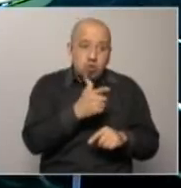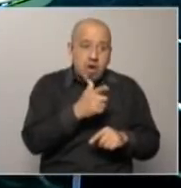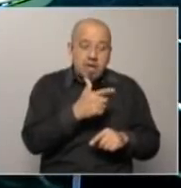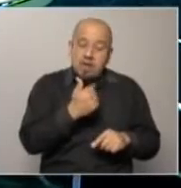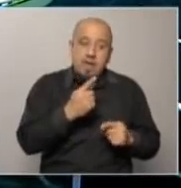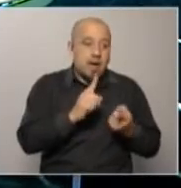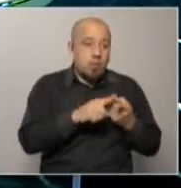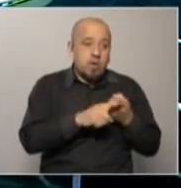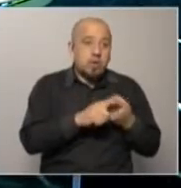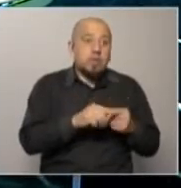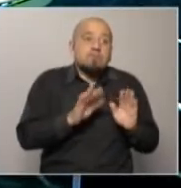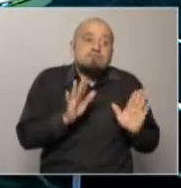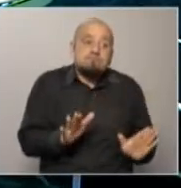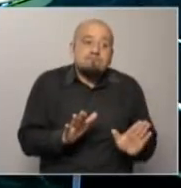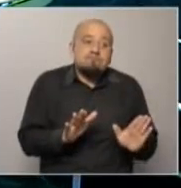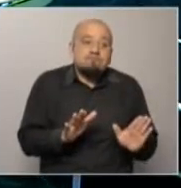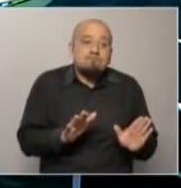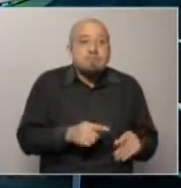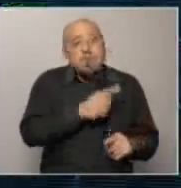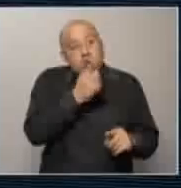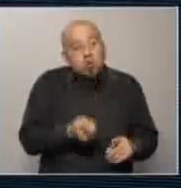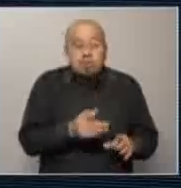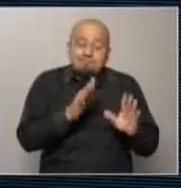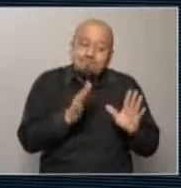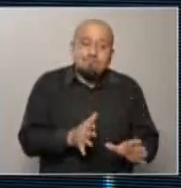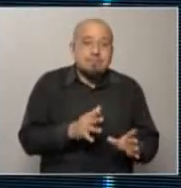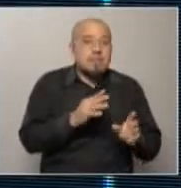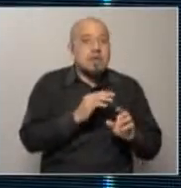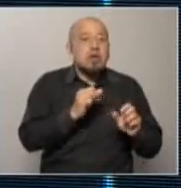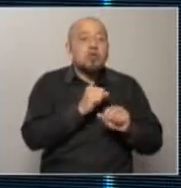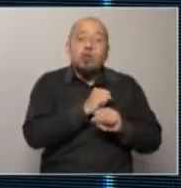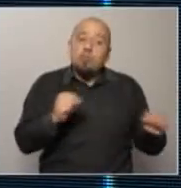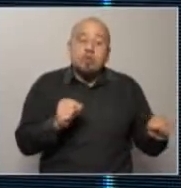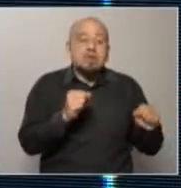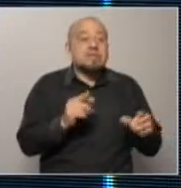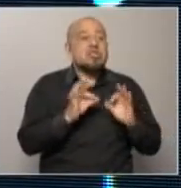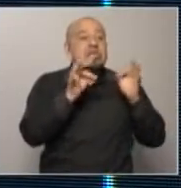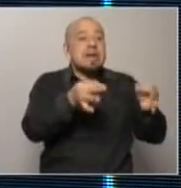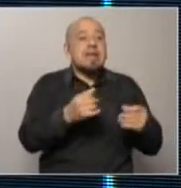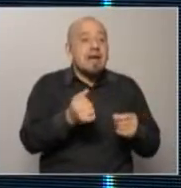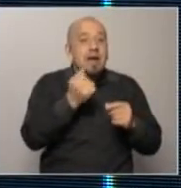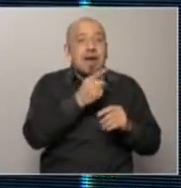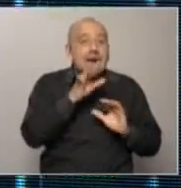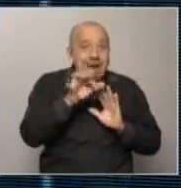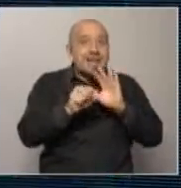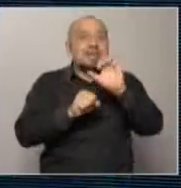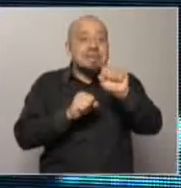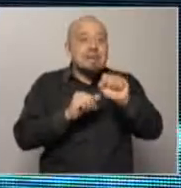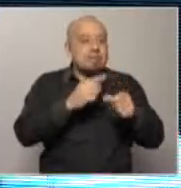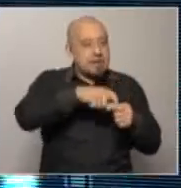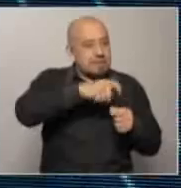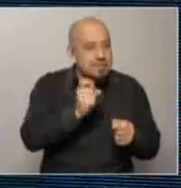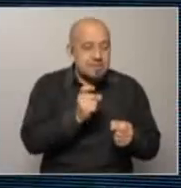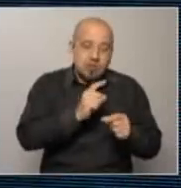de alcanzar esa cualquier otra combinación de partidos no llegas a ese nivel a esa exigencia